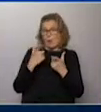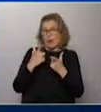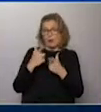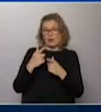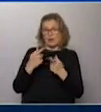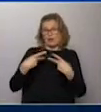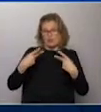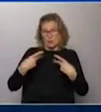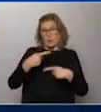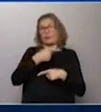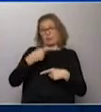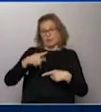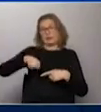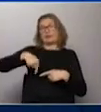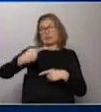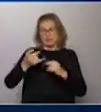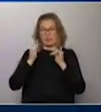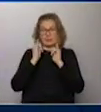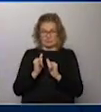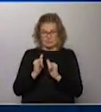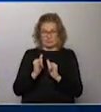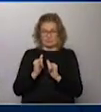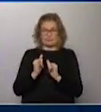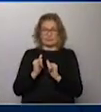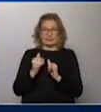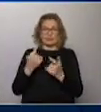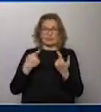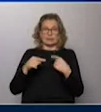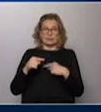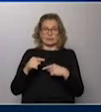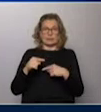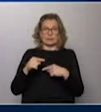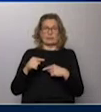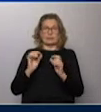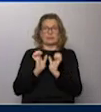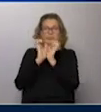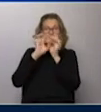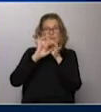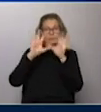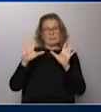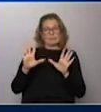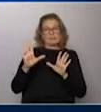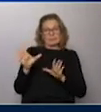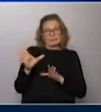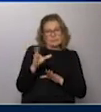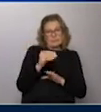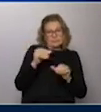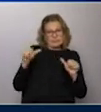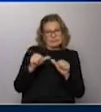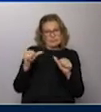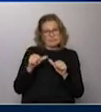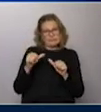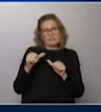pero vuelve a jugar la semana siguiente. Exactamente, vuelve a tener esta vez como local partido de Copa Libertadores. Todo eso lo tiene que hacer